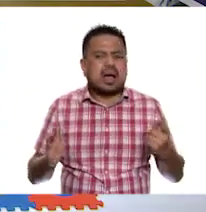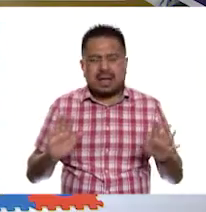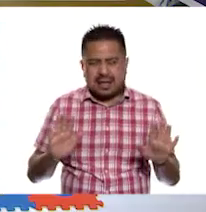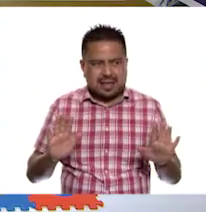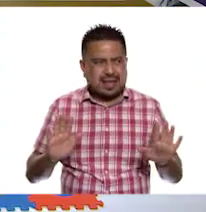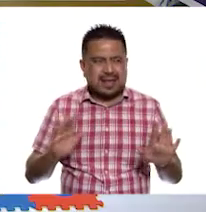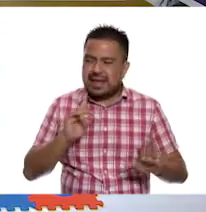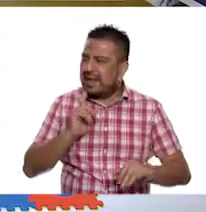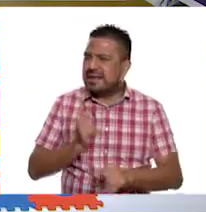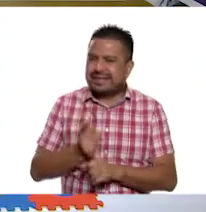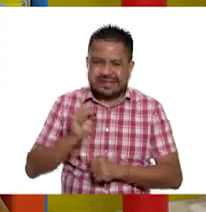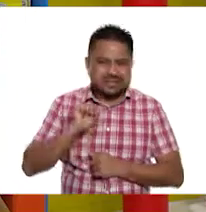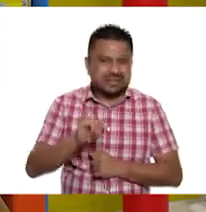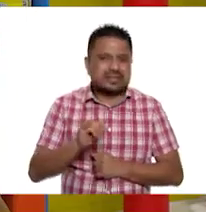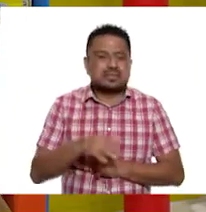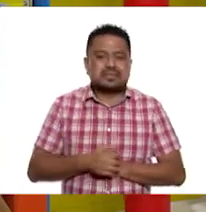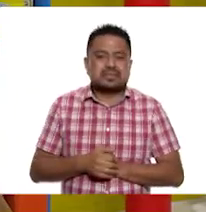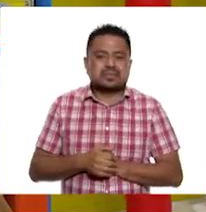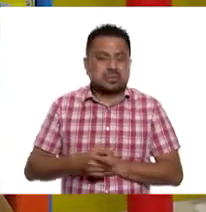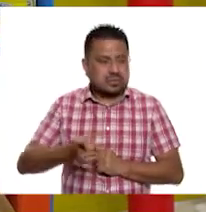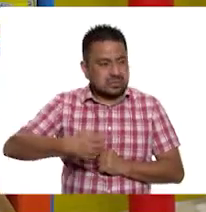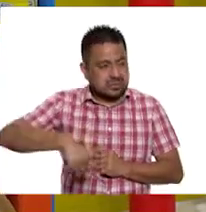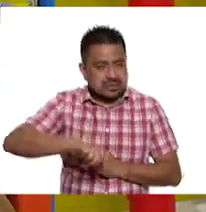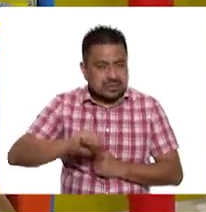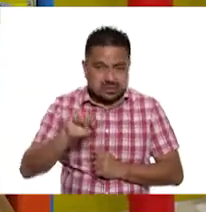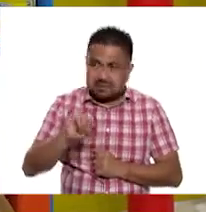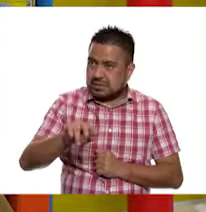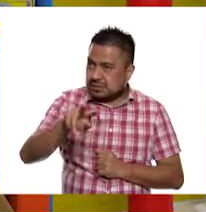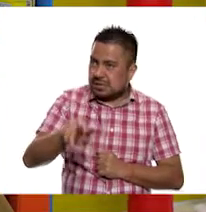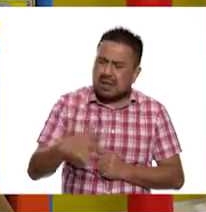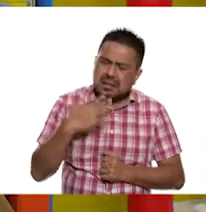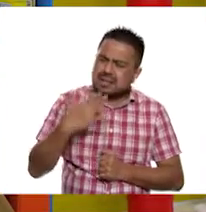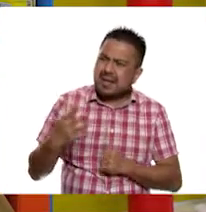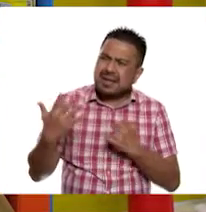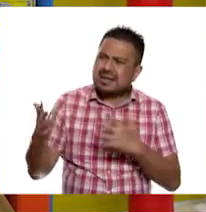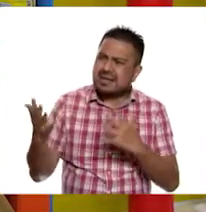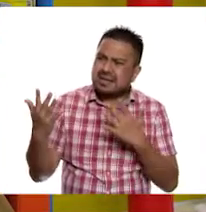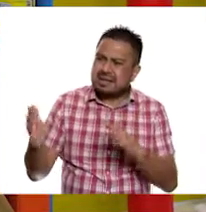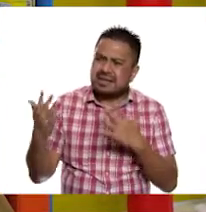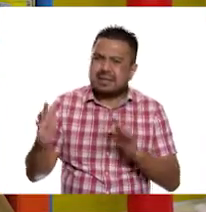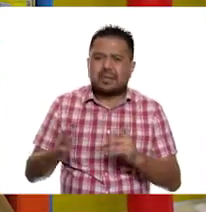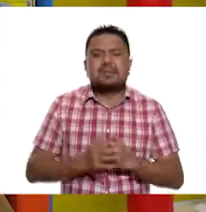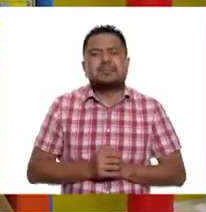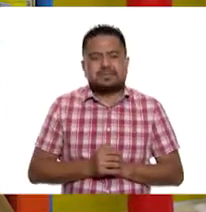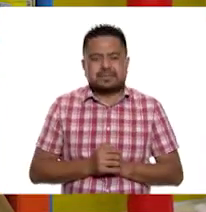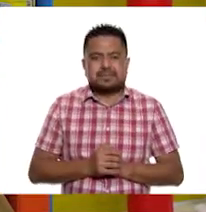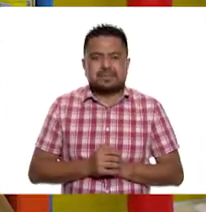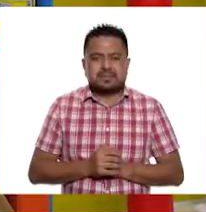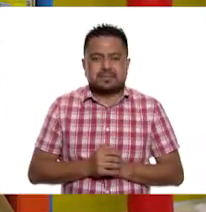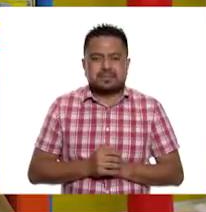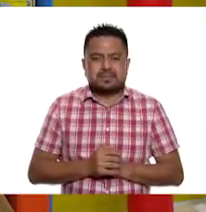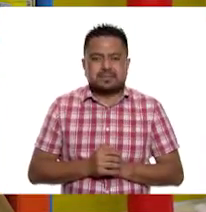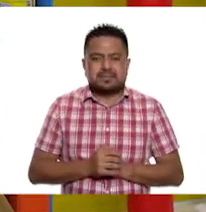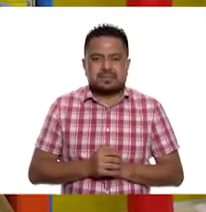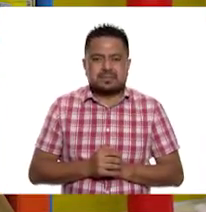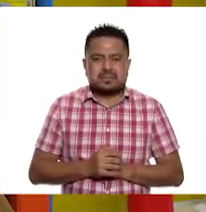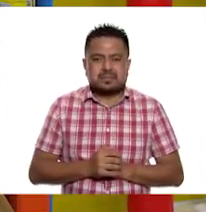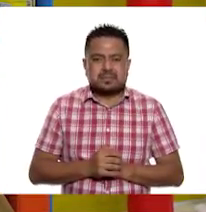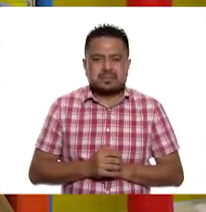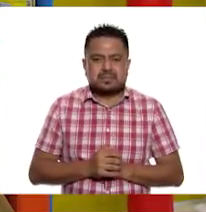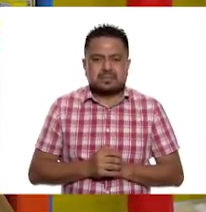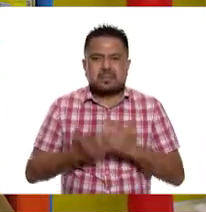detectaron. Sí. Ustedes, ¿verdad? Muy bien. Muy bien, chicos. No lleva tilde